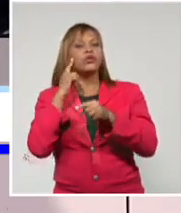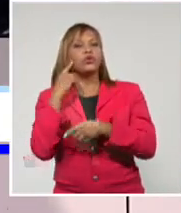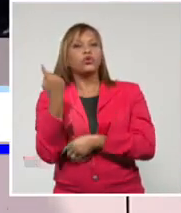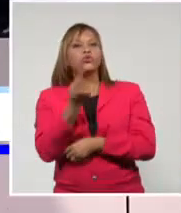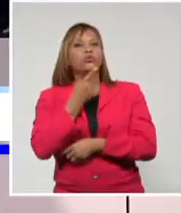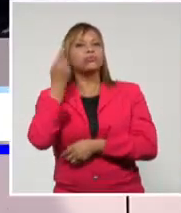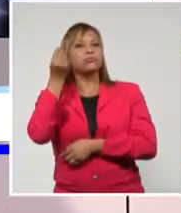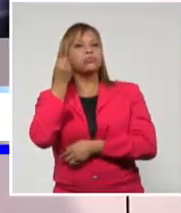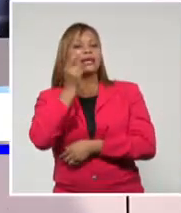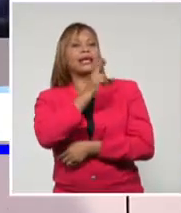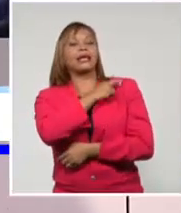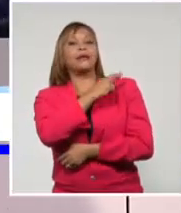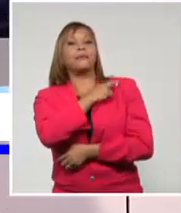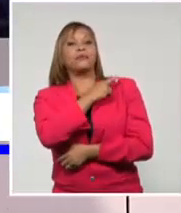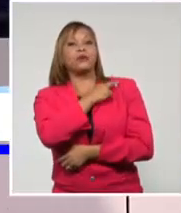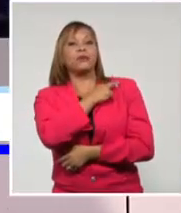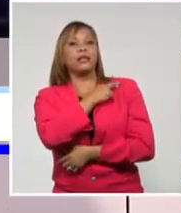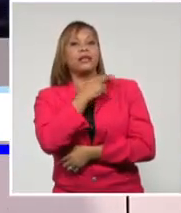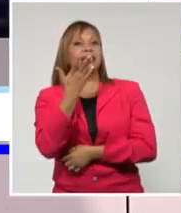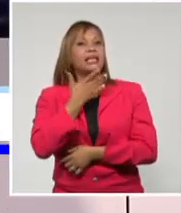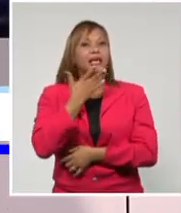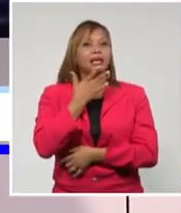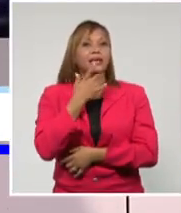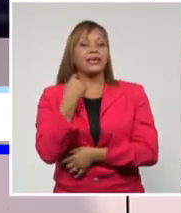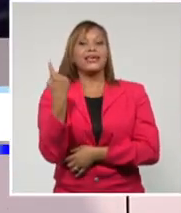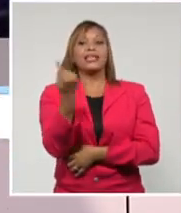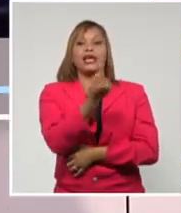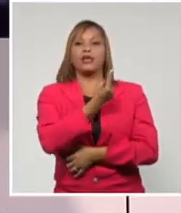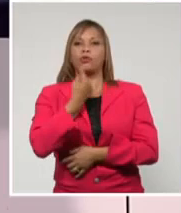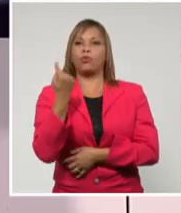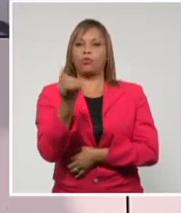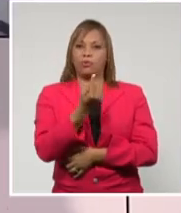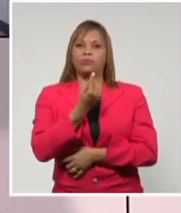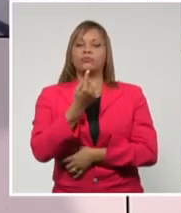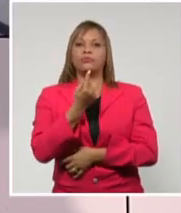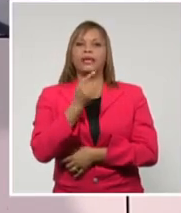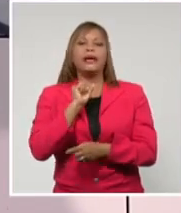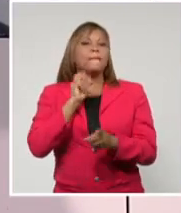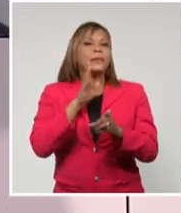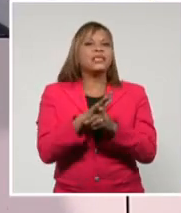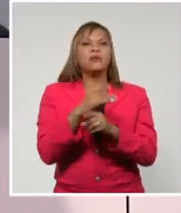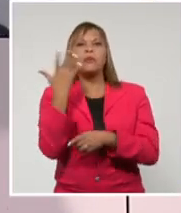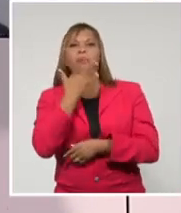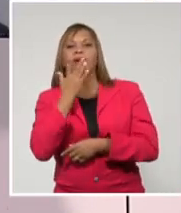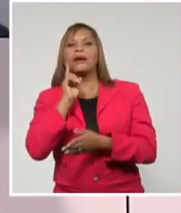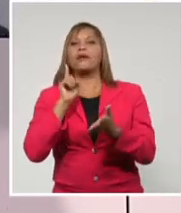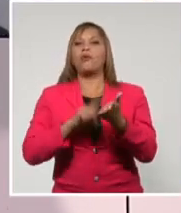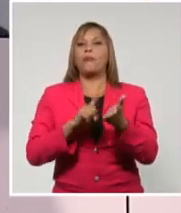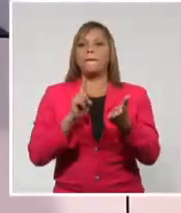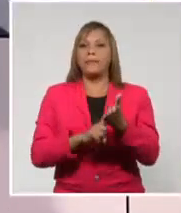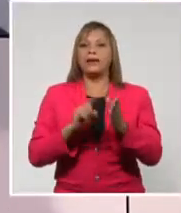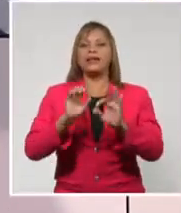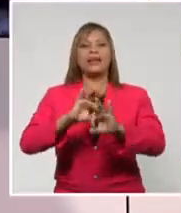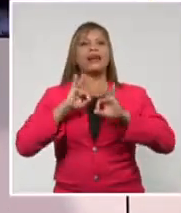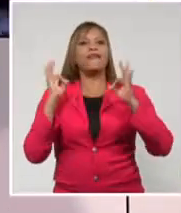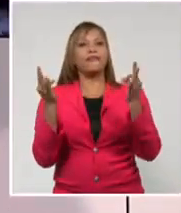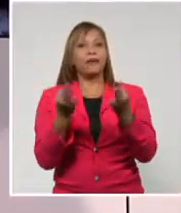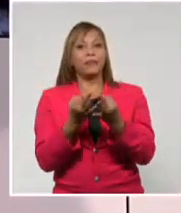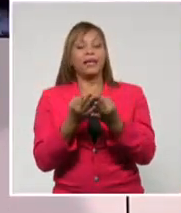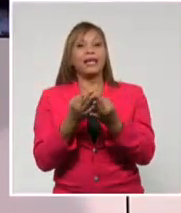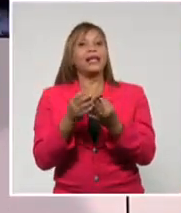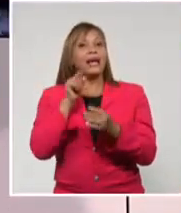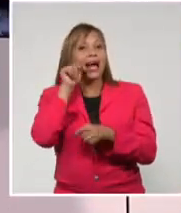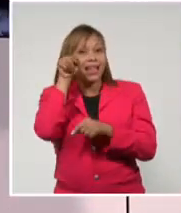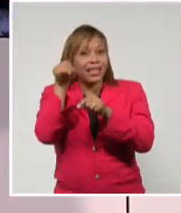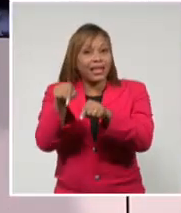responsabilidades, pero responsabilidades compartidas. Empecemos por los padres y la familia, la más importante escuela porque es